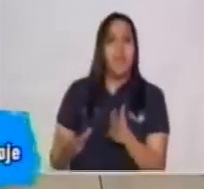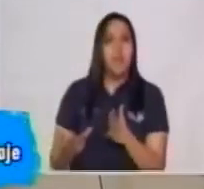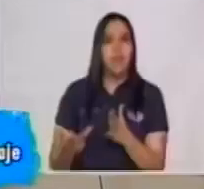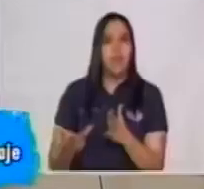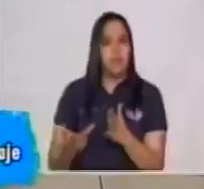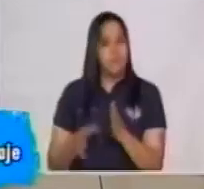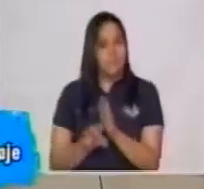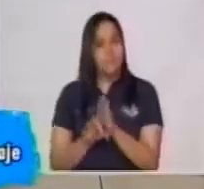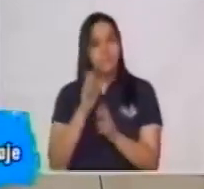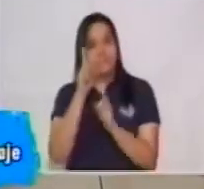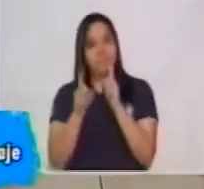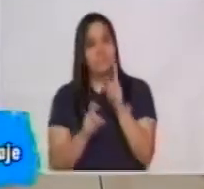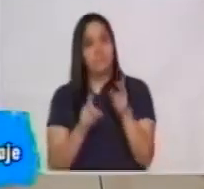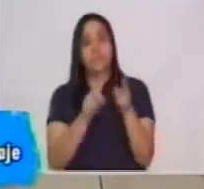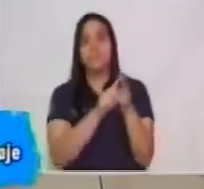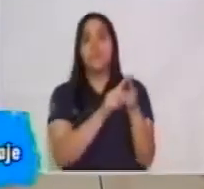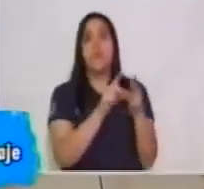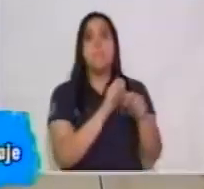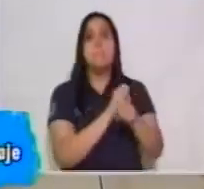Ahora, ¿qué es el mensaje?